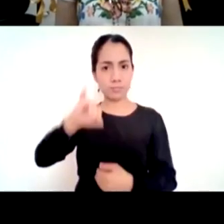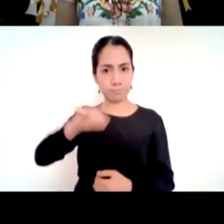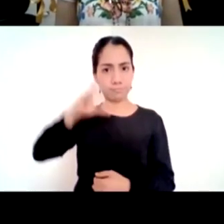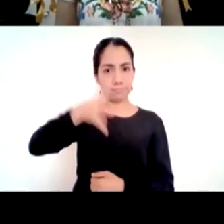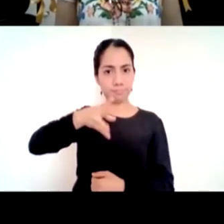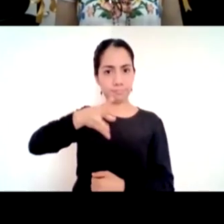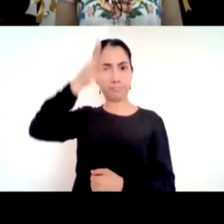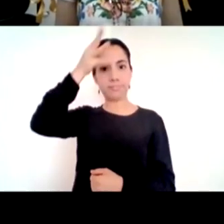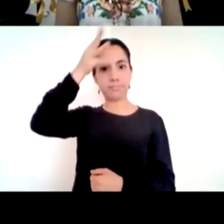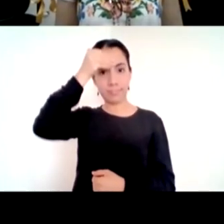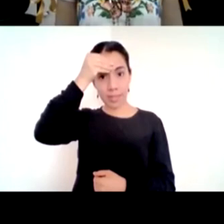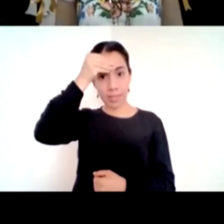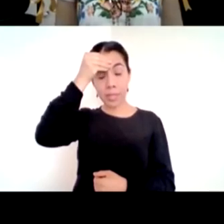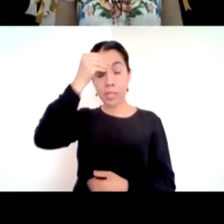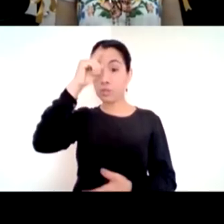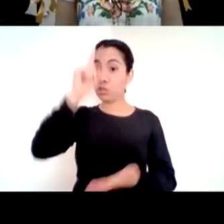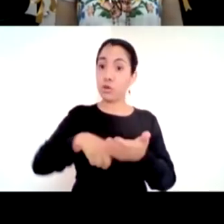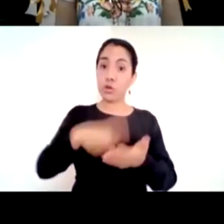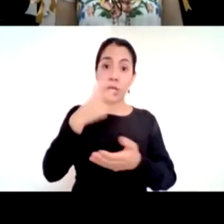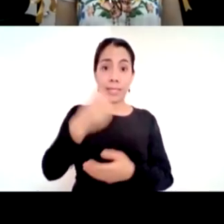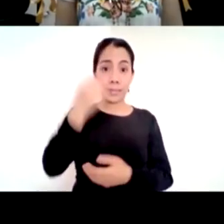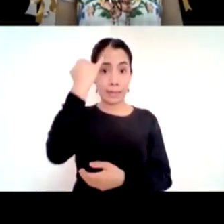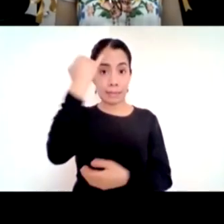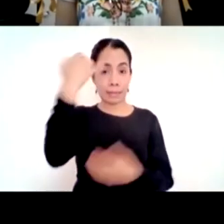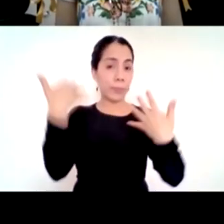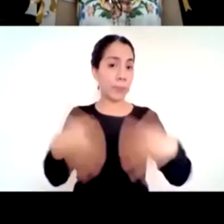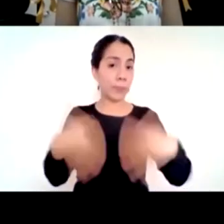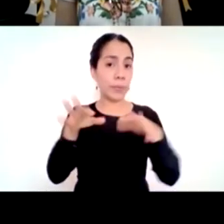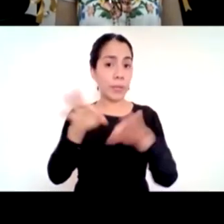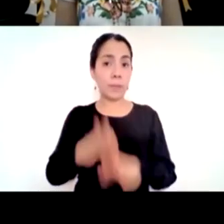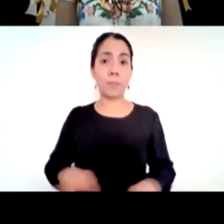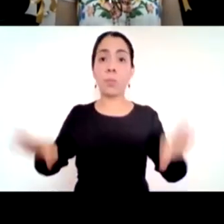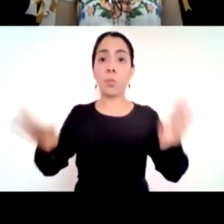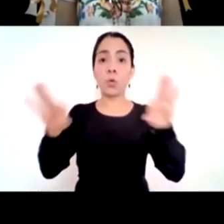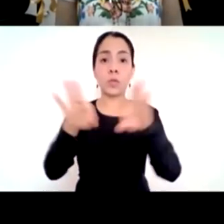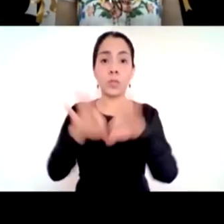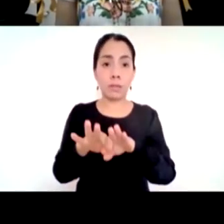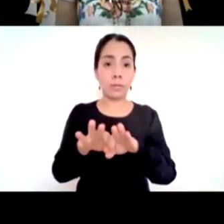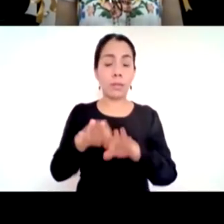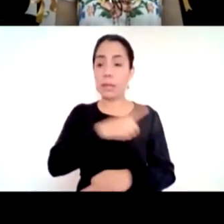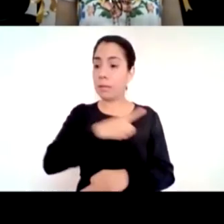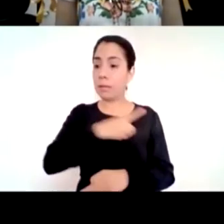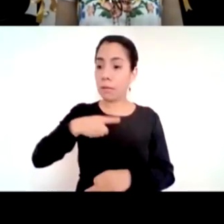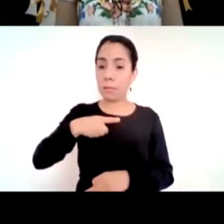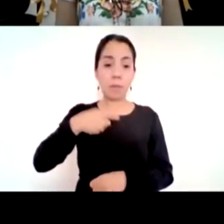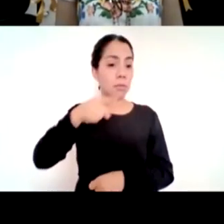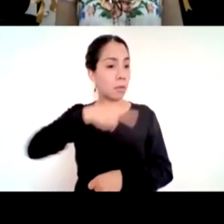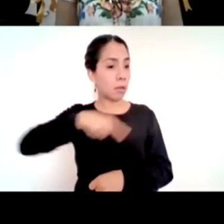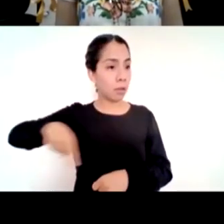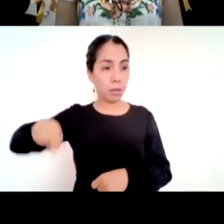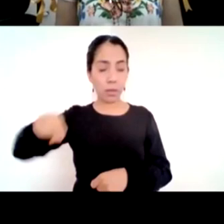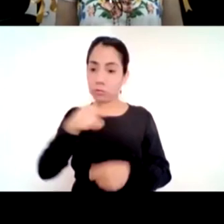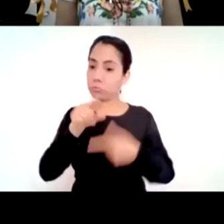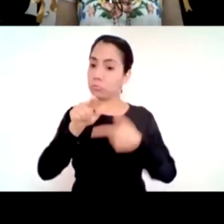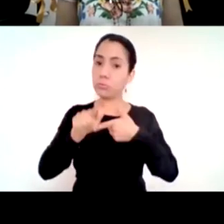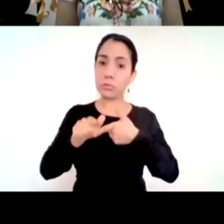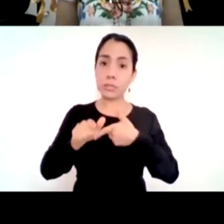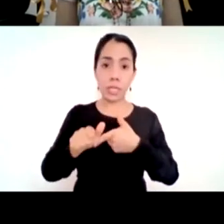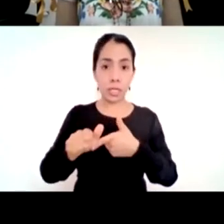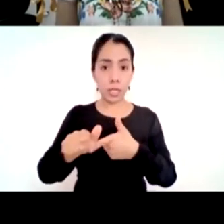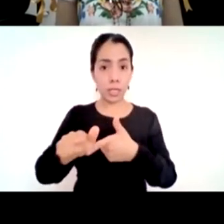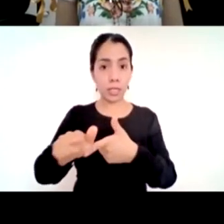veces con maestros a través de esta plataforma que se mantengan en las circunstancias espero que en la más amplia